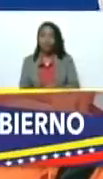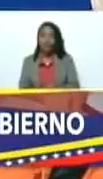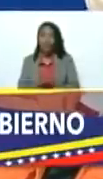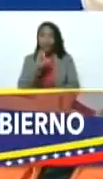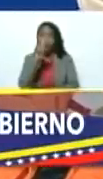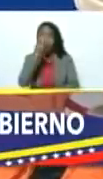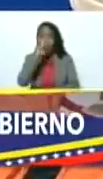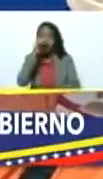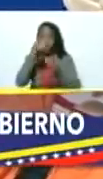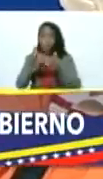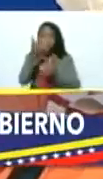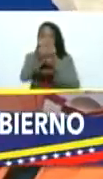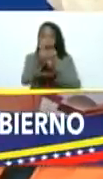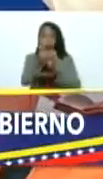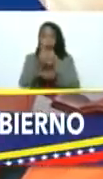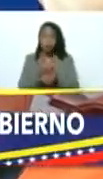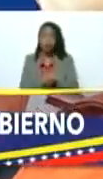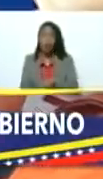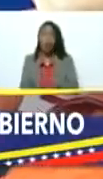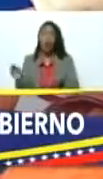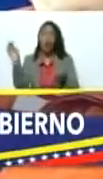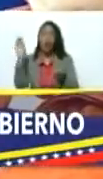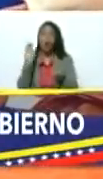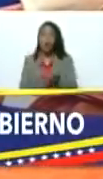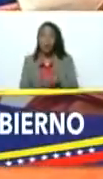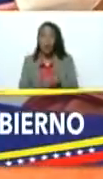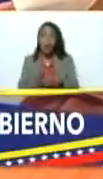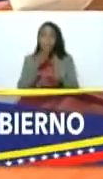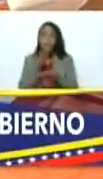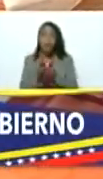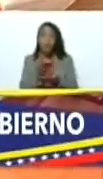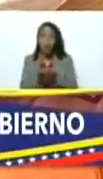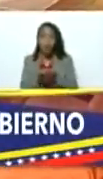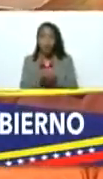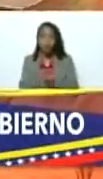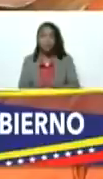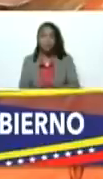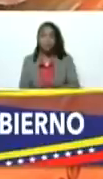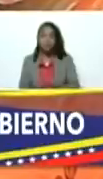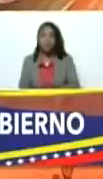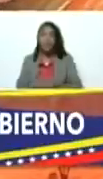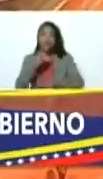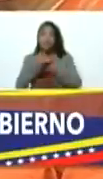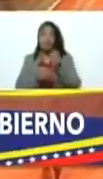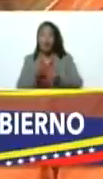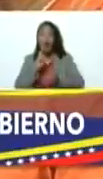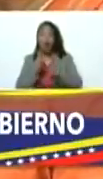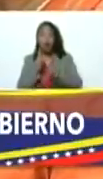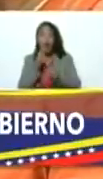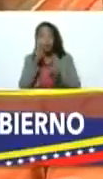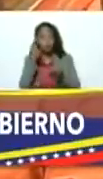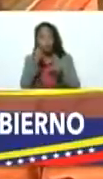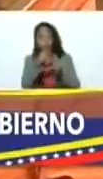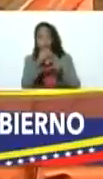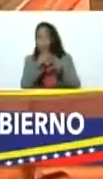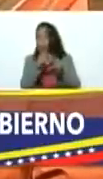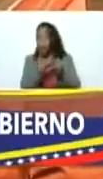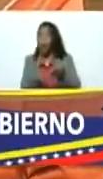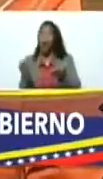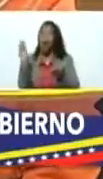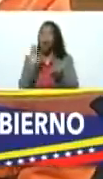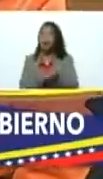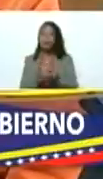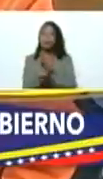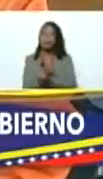años retomamos la propuesta y hicimos algunas rectificaciones y volvimos a